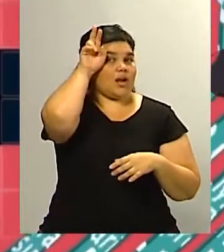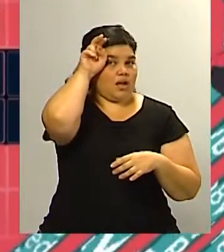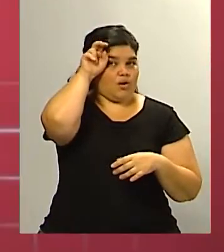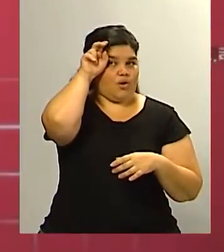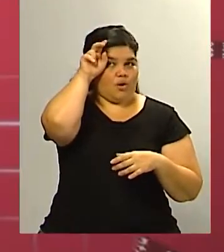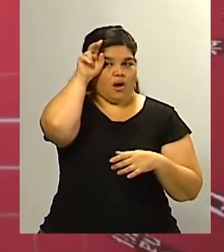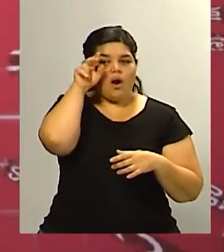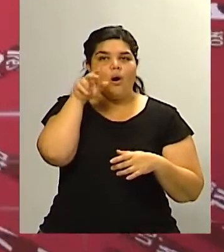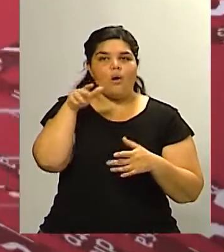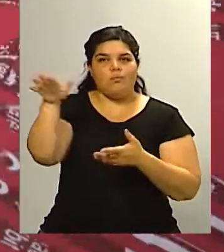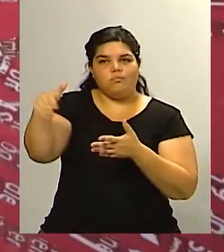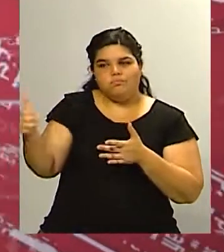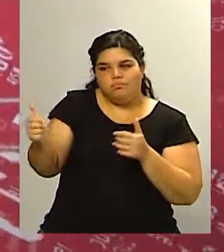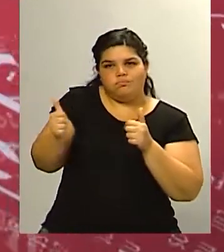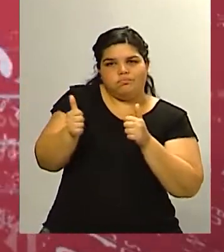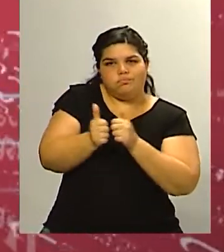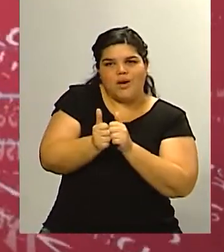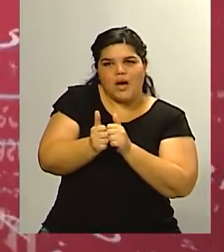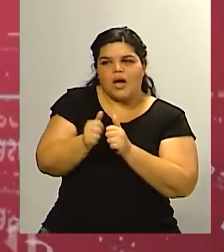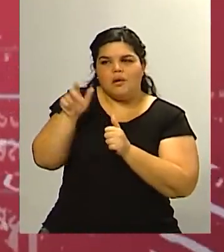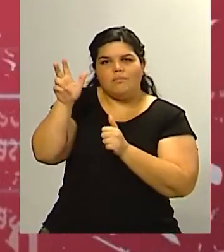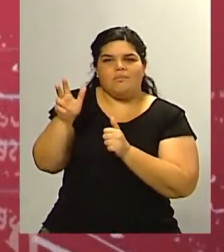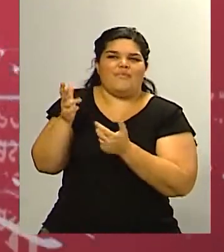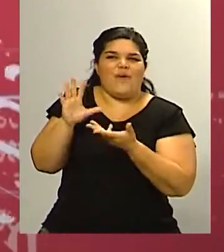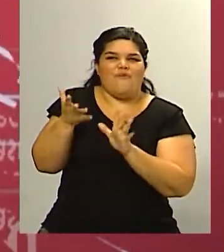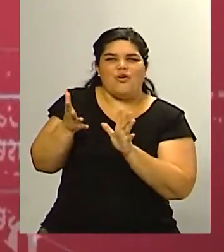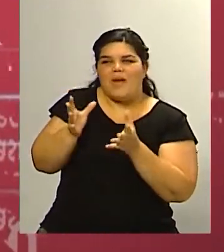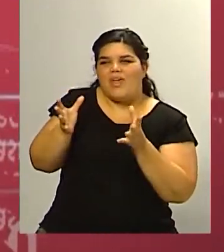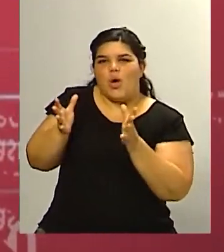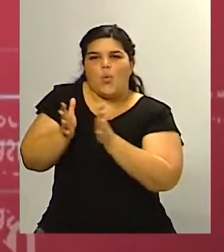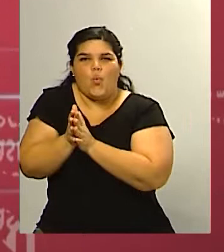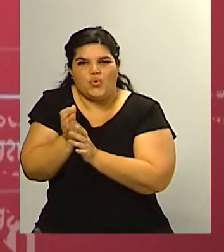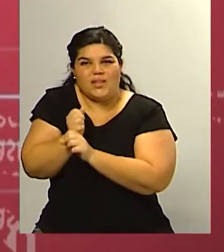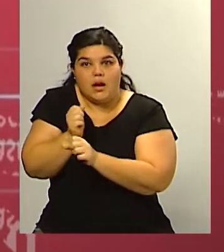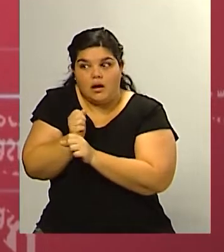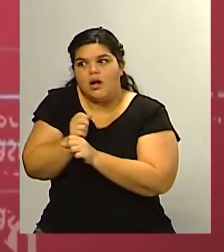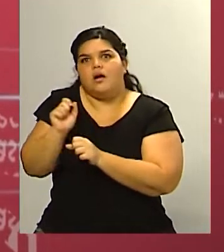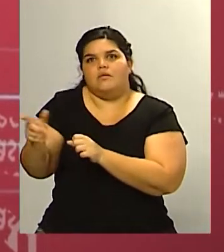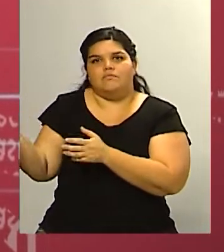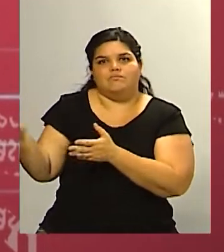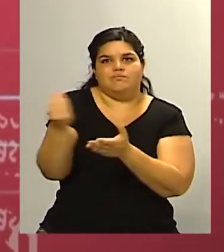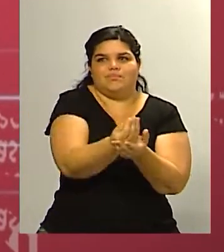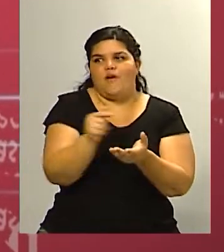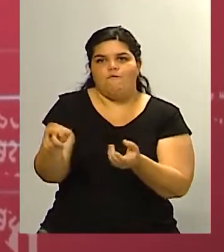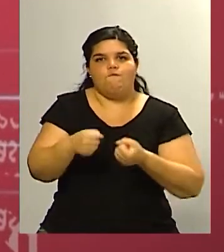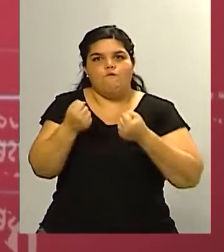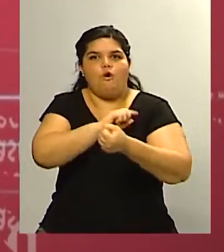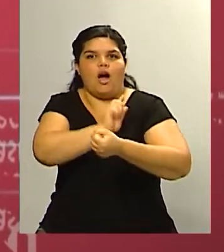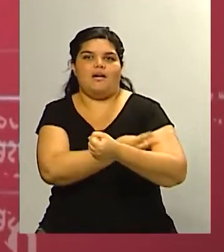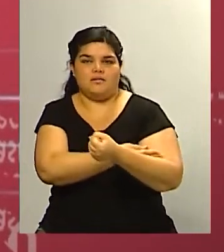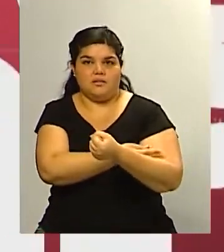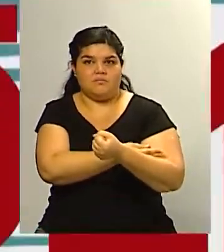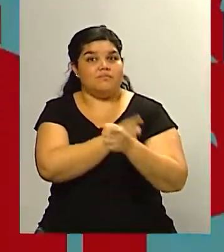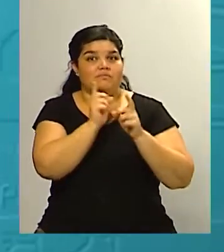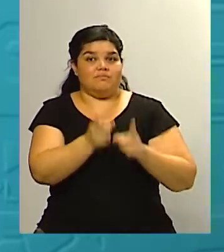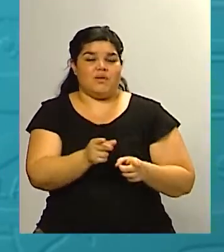primaria con alguno de estos candidatos obviamente el frente Cambia Mendoza lleva por lo menos hoy en la intención